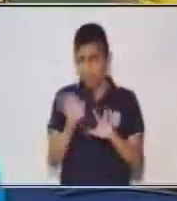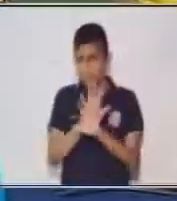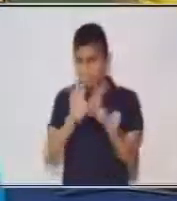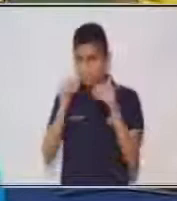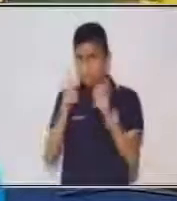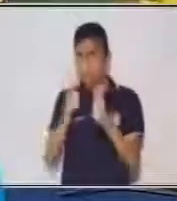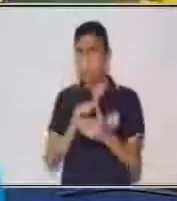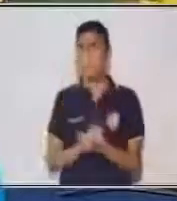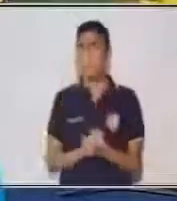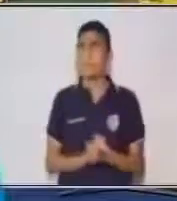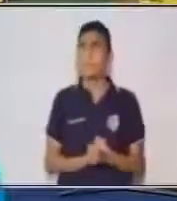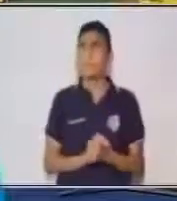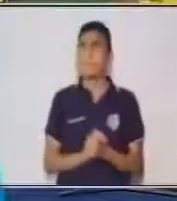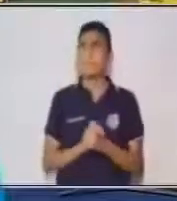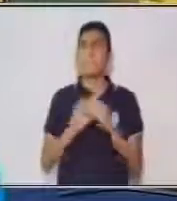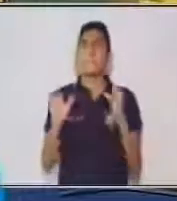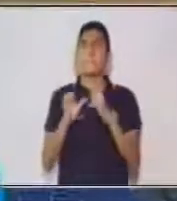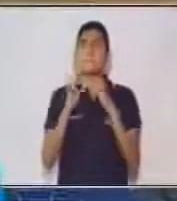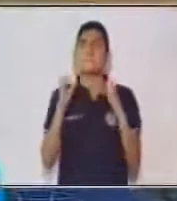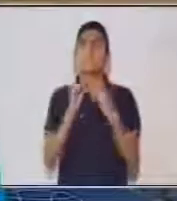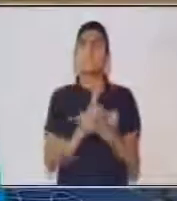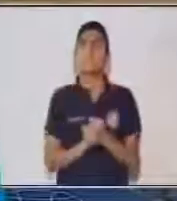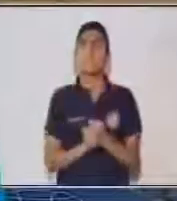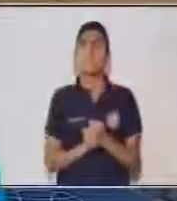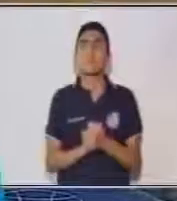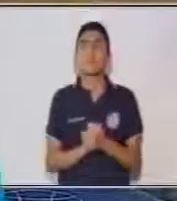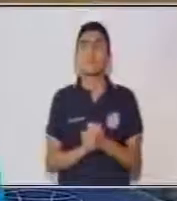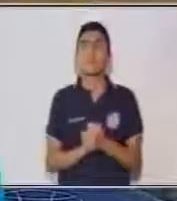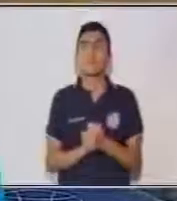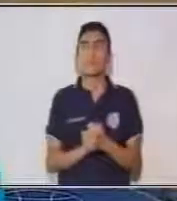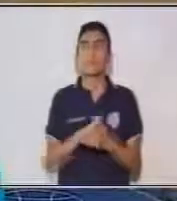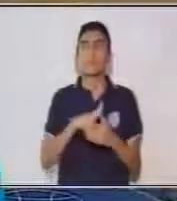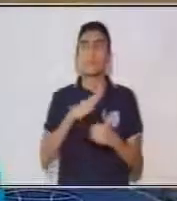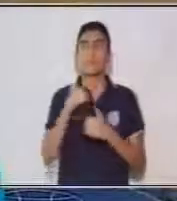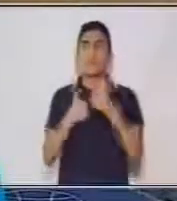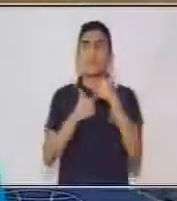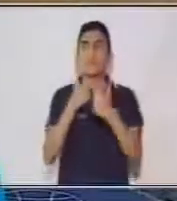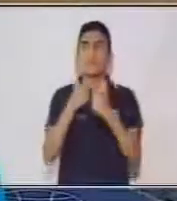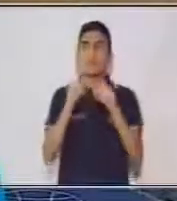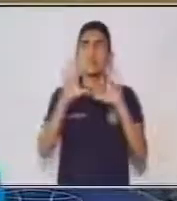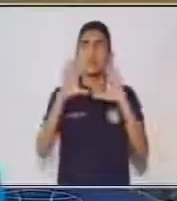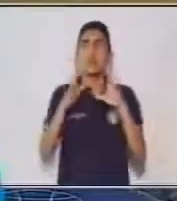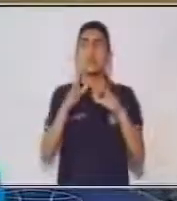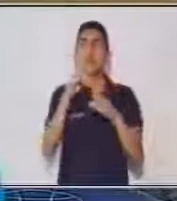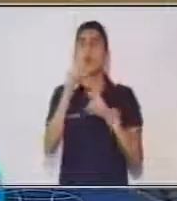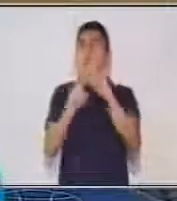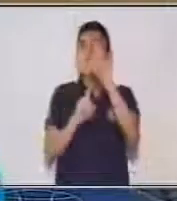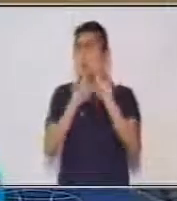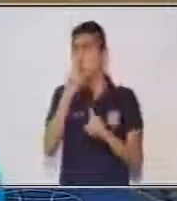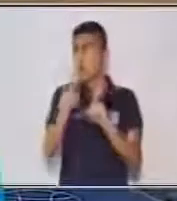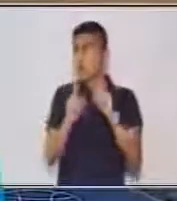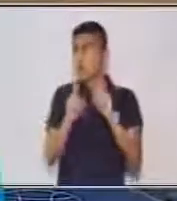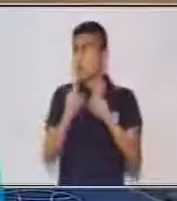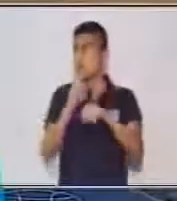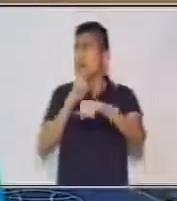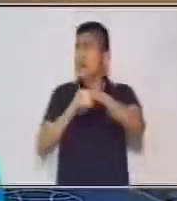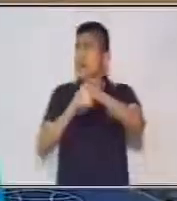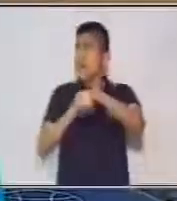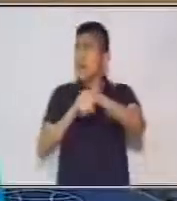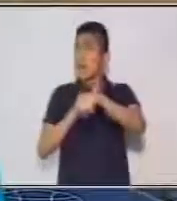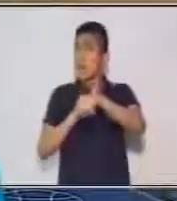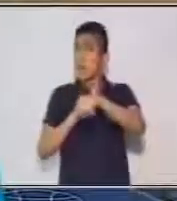Muy bien. Entonces, ¿tienes alguna duda? ¿Cómo te van a surgir las dudas? En el momento